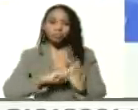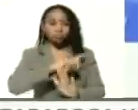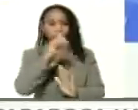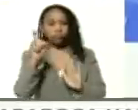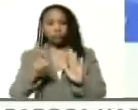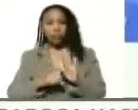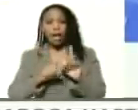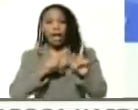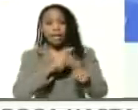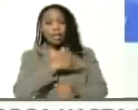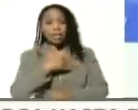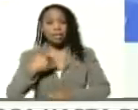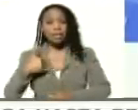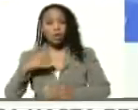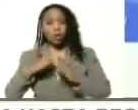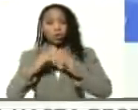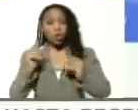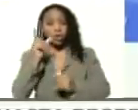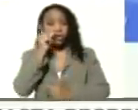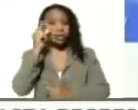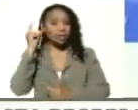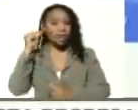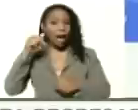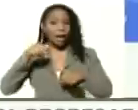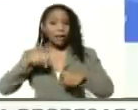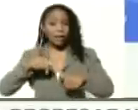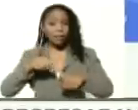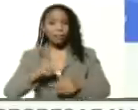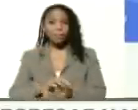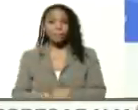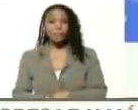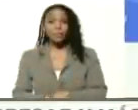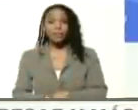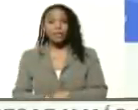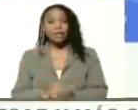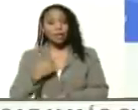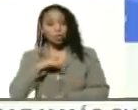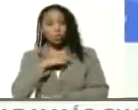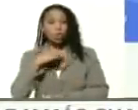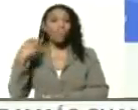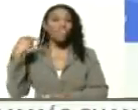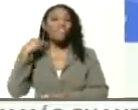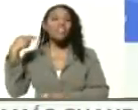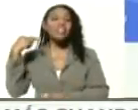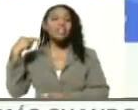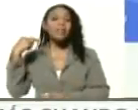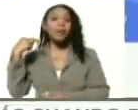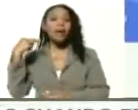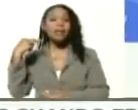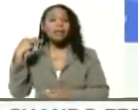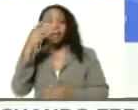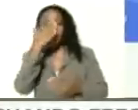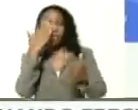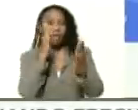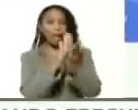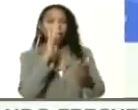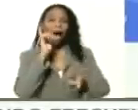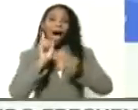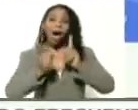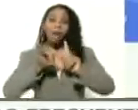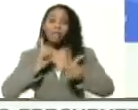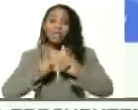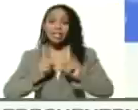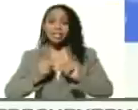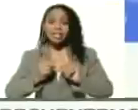Ese es el deseo de todas y de todos en la región, que somos víctimas, colaterales y directas a veces, de